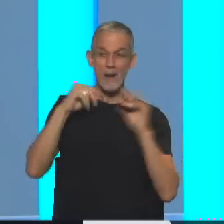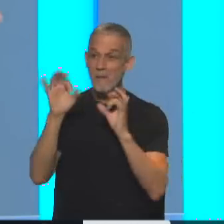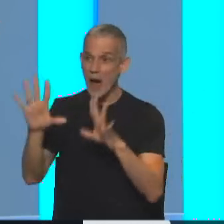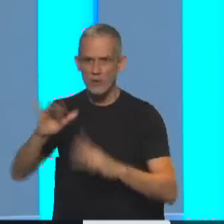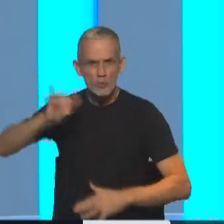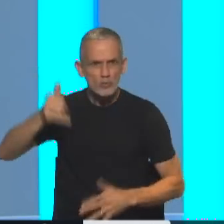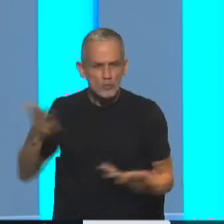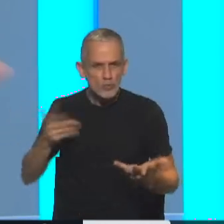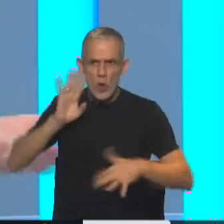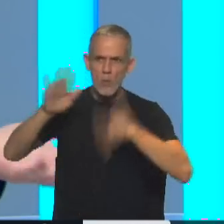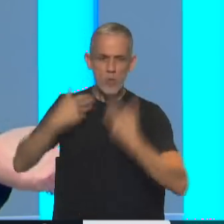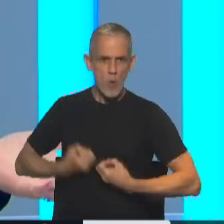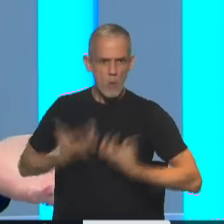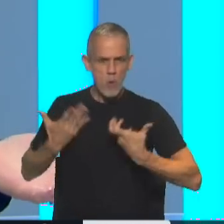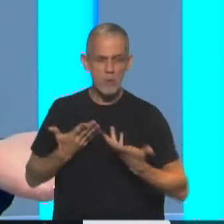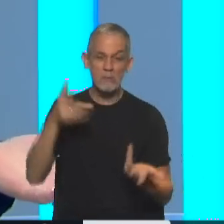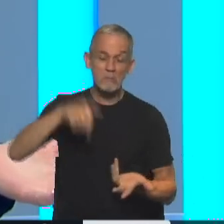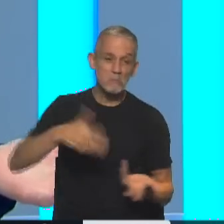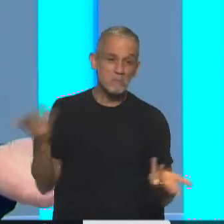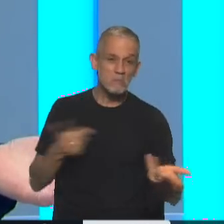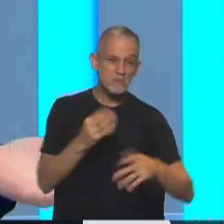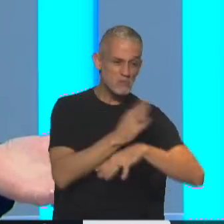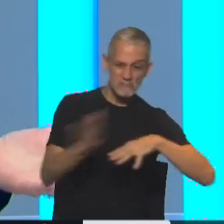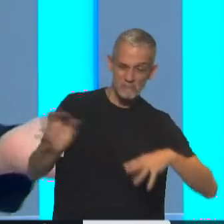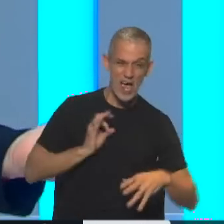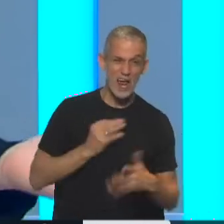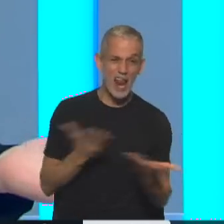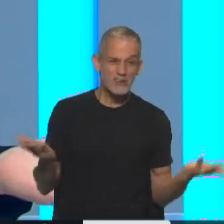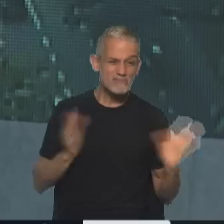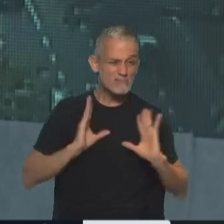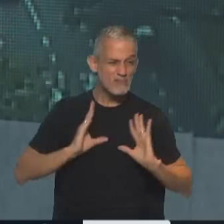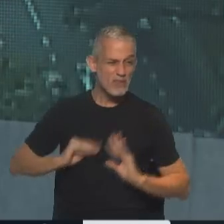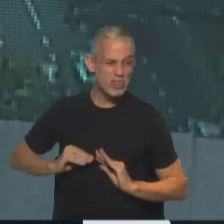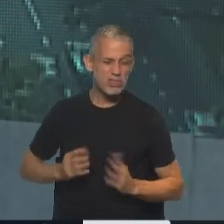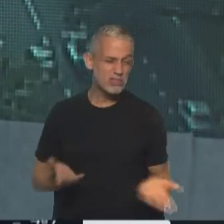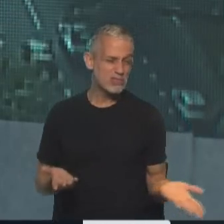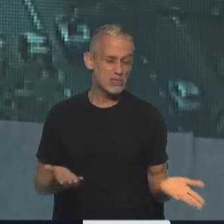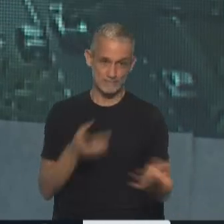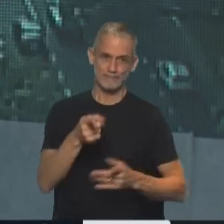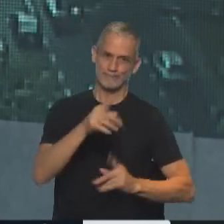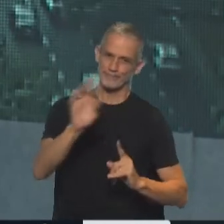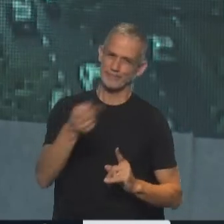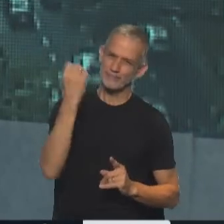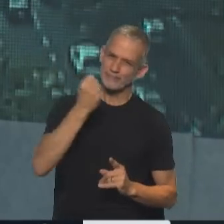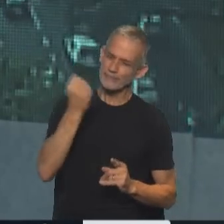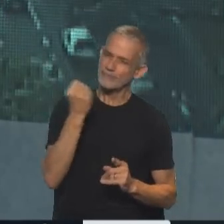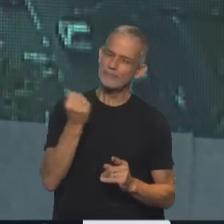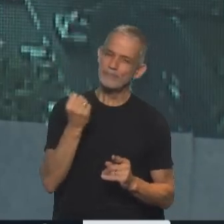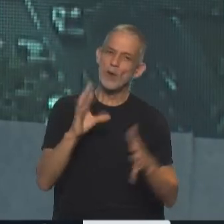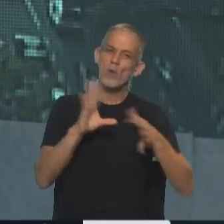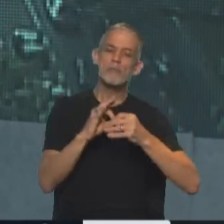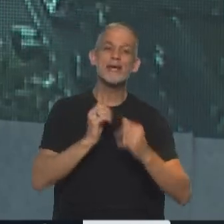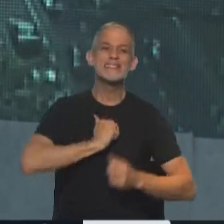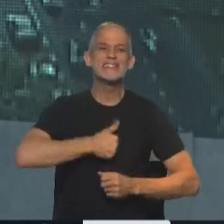uno le surge más. Ahora, por ahí durante el año no es tanto. Y otro aspecto, tener en cuenta, vinculado también con la